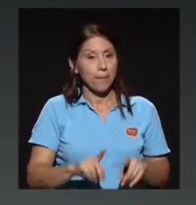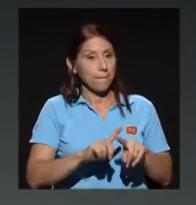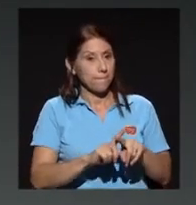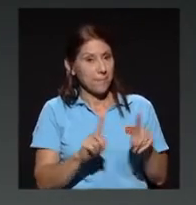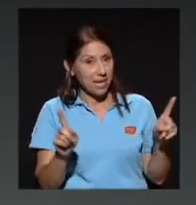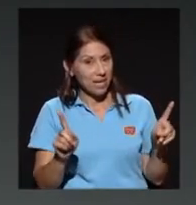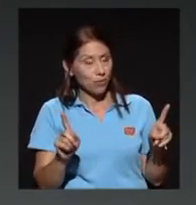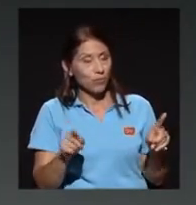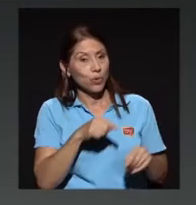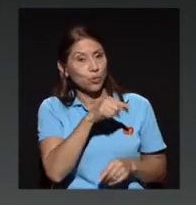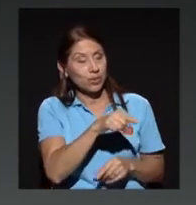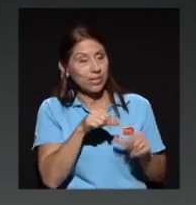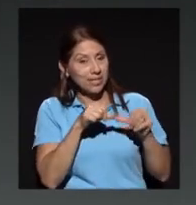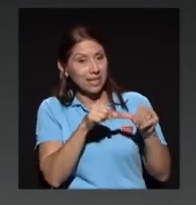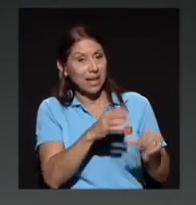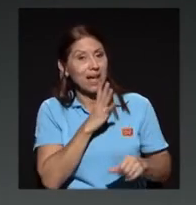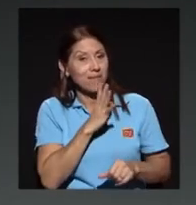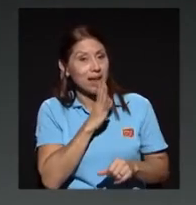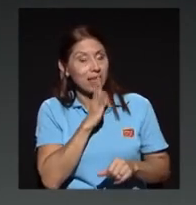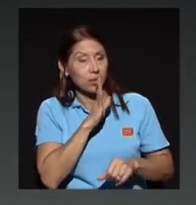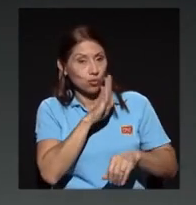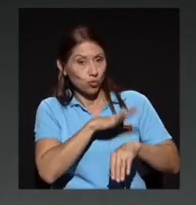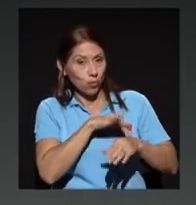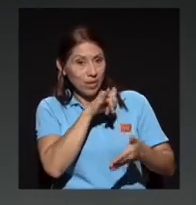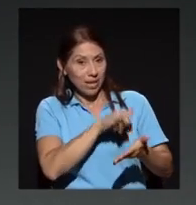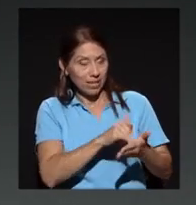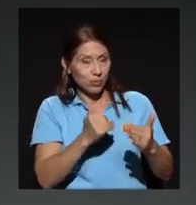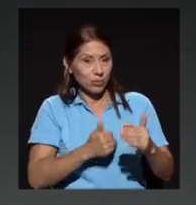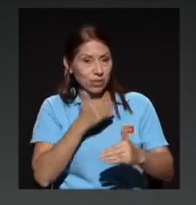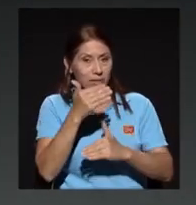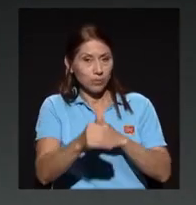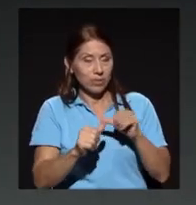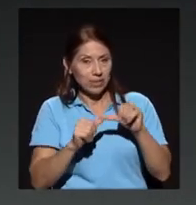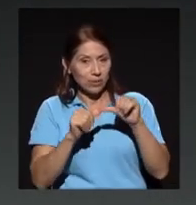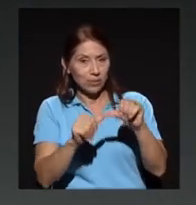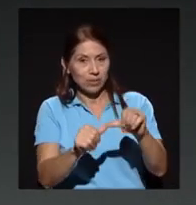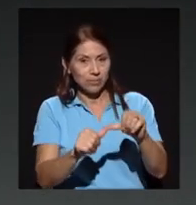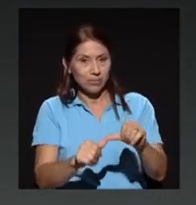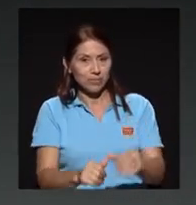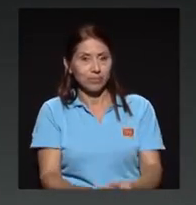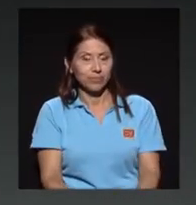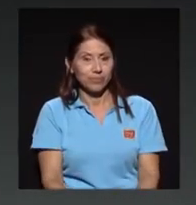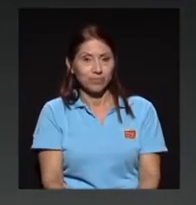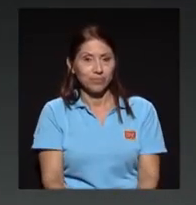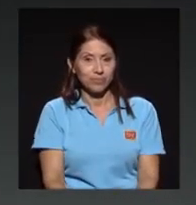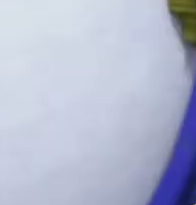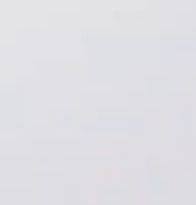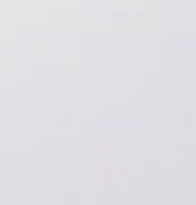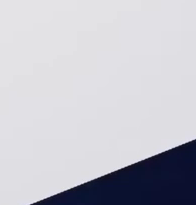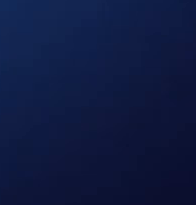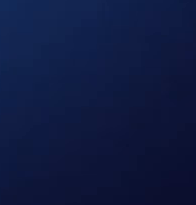seguirá comentando de eso, don Carlos, una vez que el canal nos invite a regresar. Eso haremos.